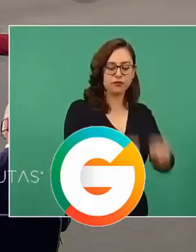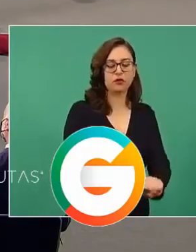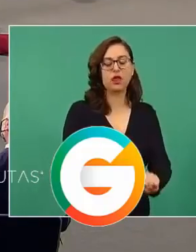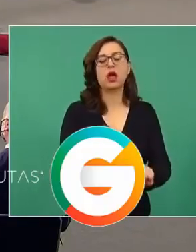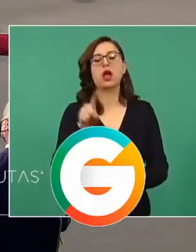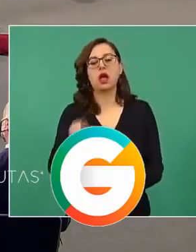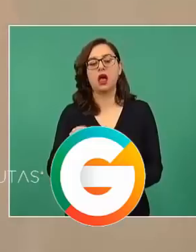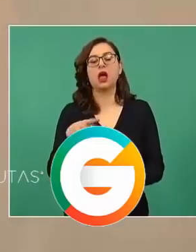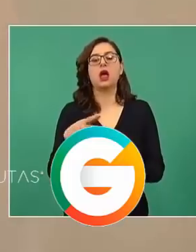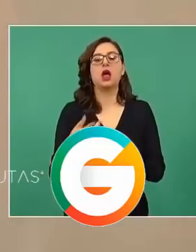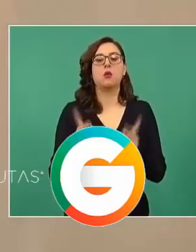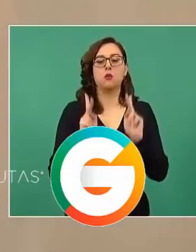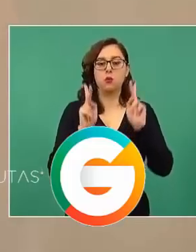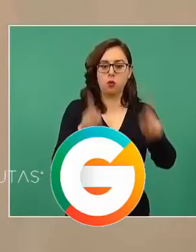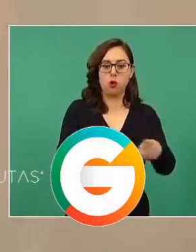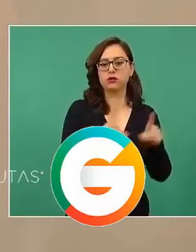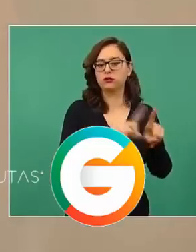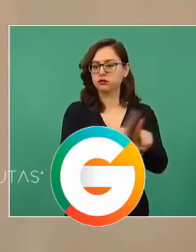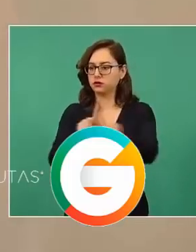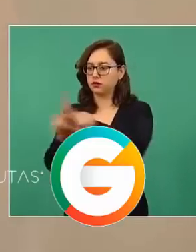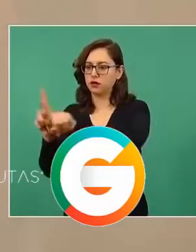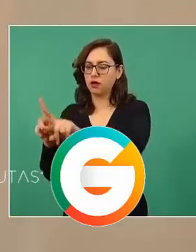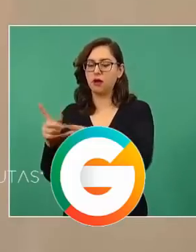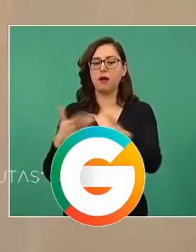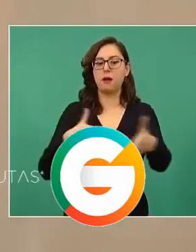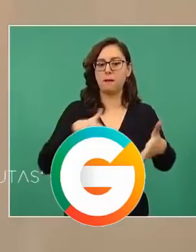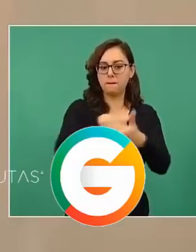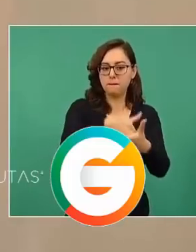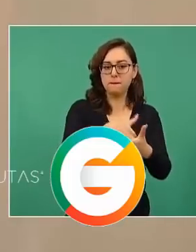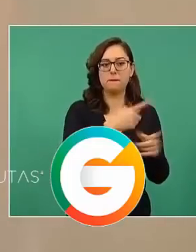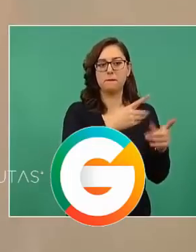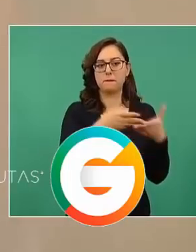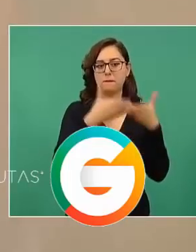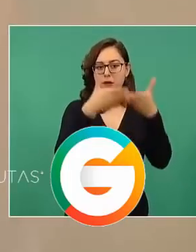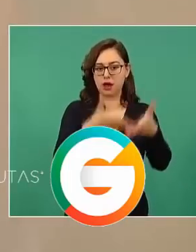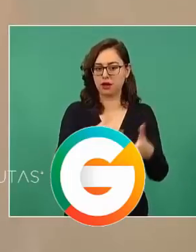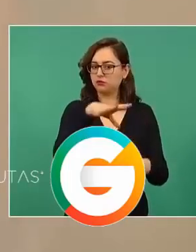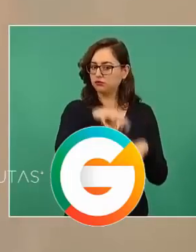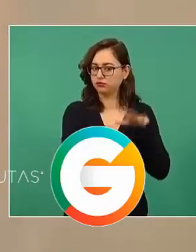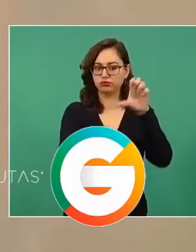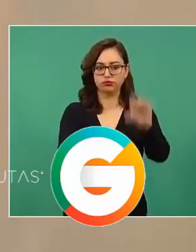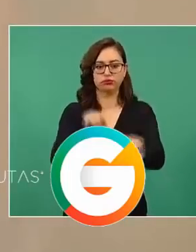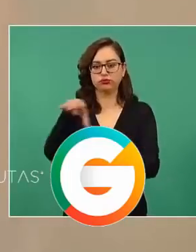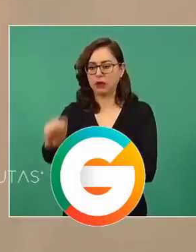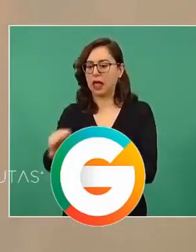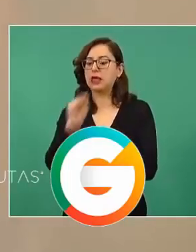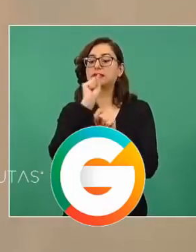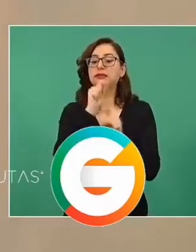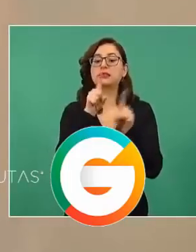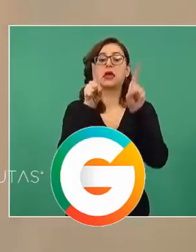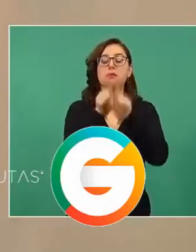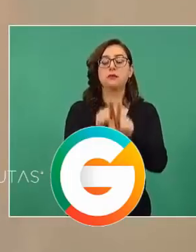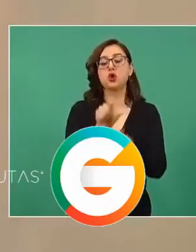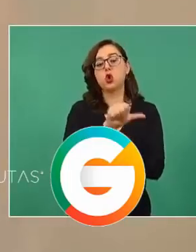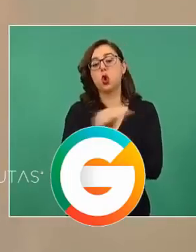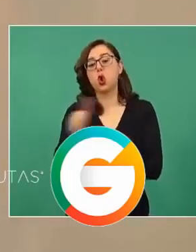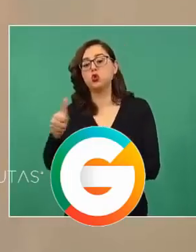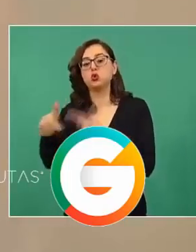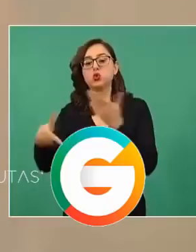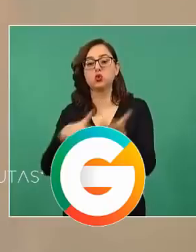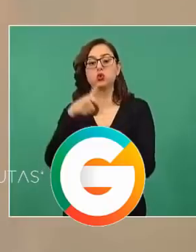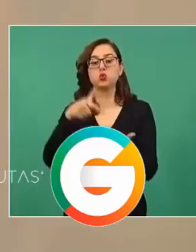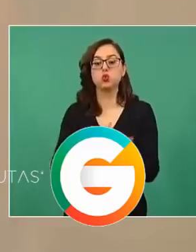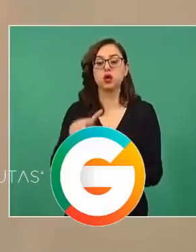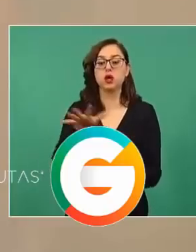Veracruz. Y también en Veracruz, en un parque Olmeca, en bodegas y patios. Ahí se logró el decomiso de